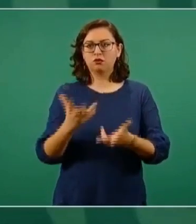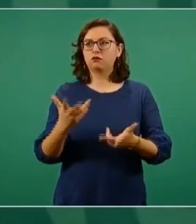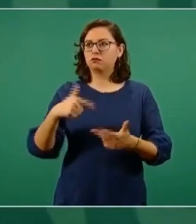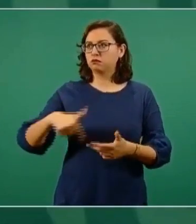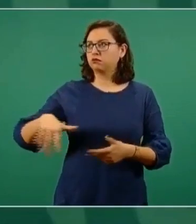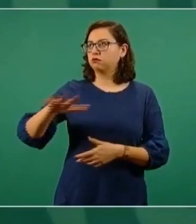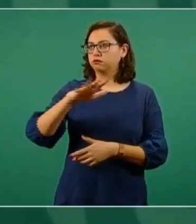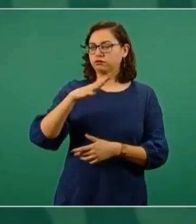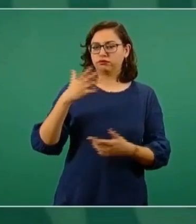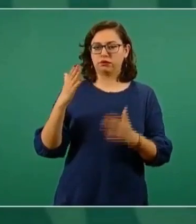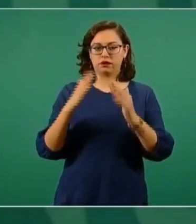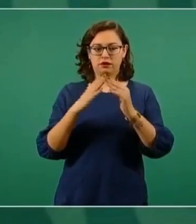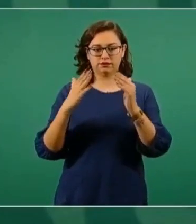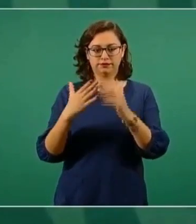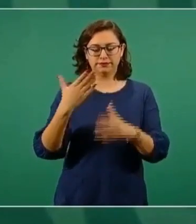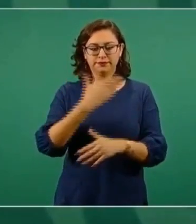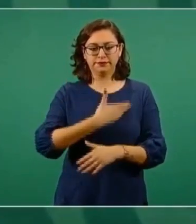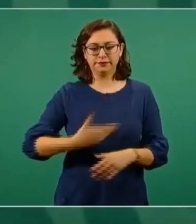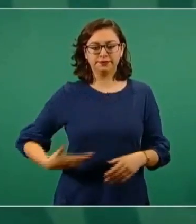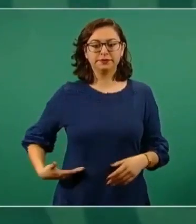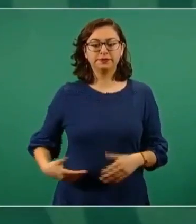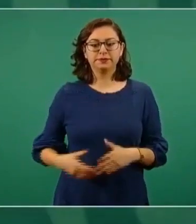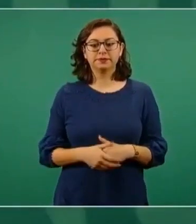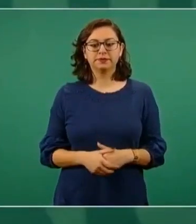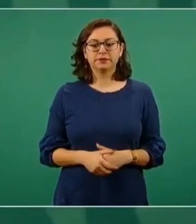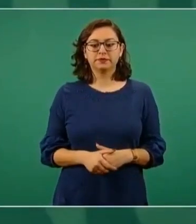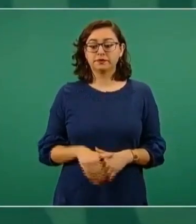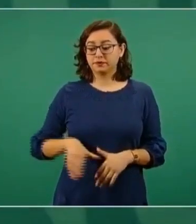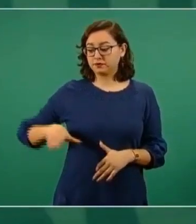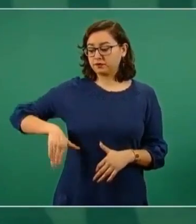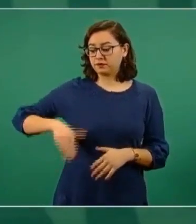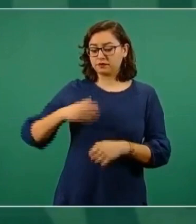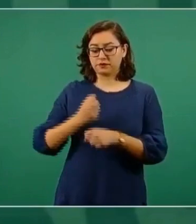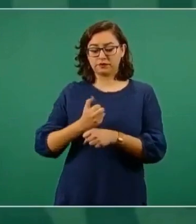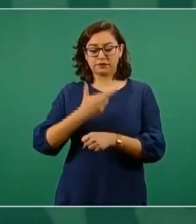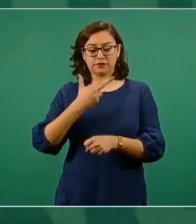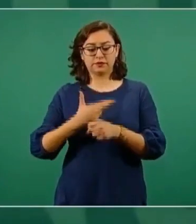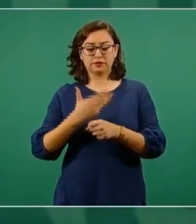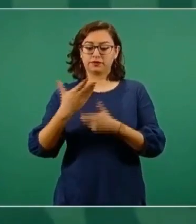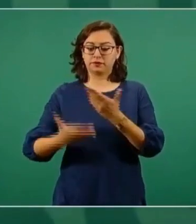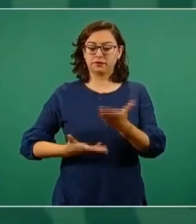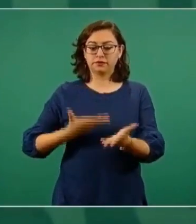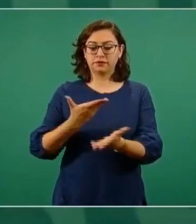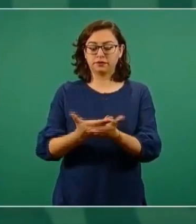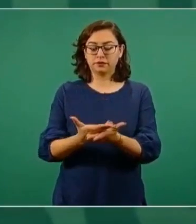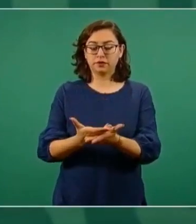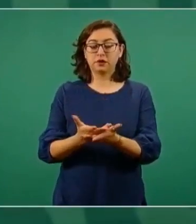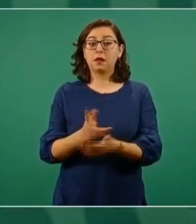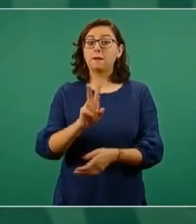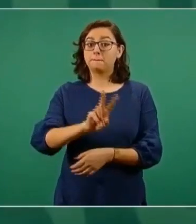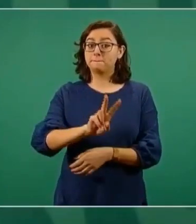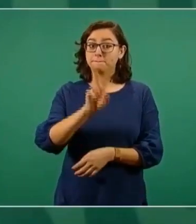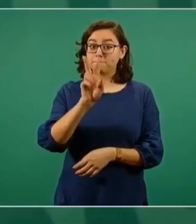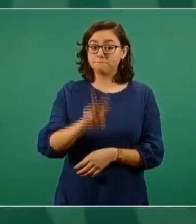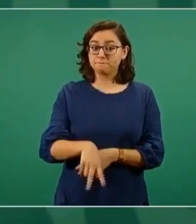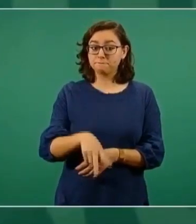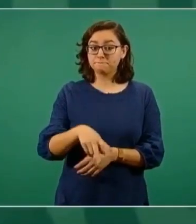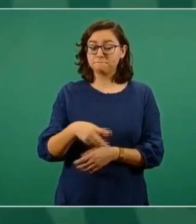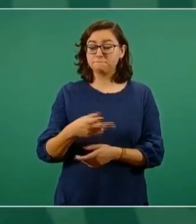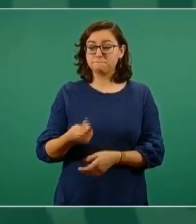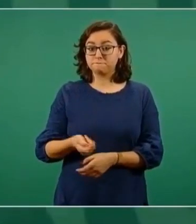Yo creo que, como la secretaria ha indicado, este es un acuerdo único y que